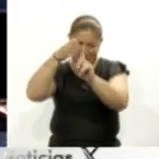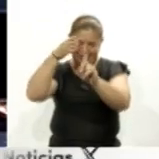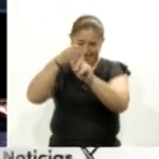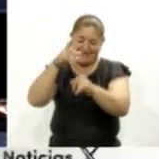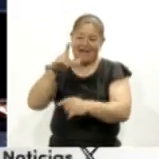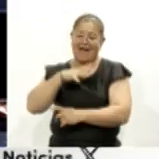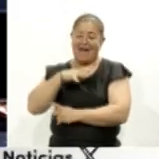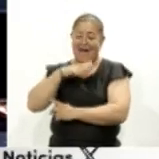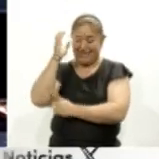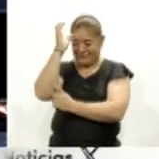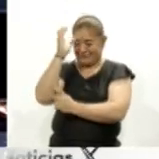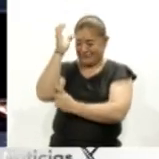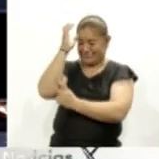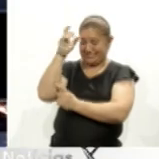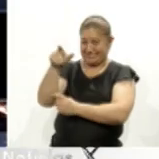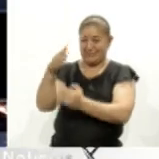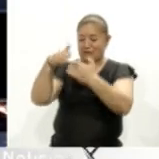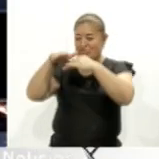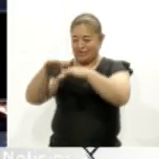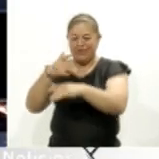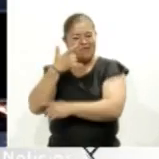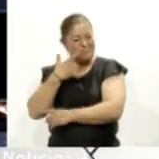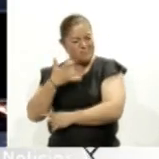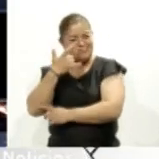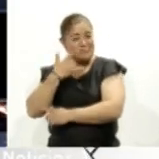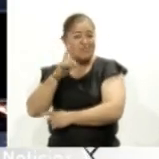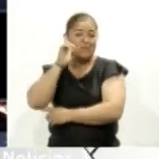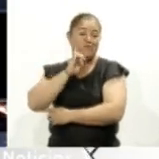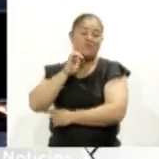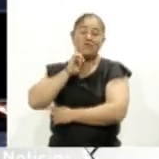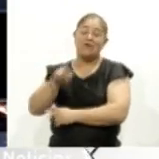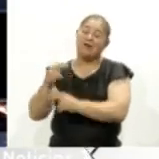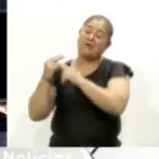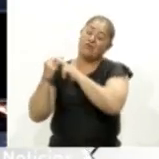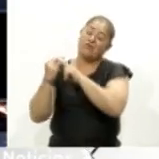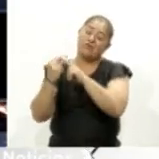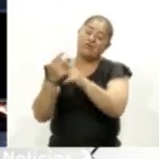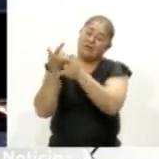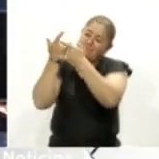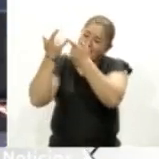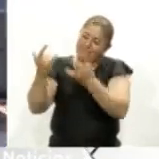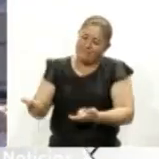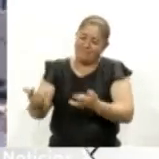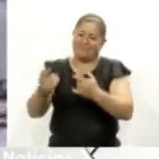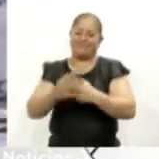de crear conciencia sobre la lucha y logros de las mujeres a lo largo de la historia.